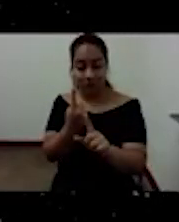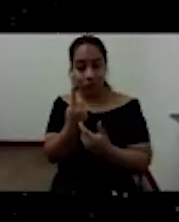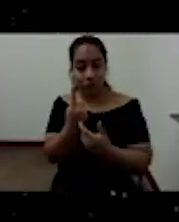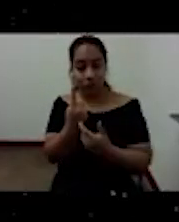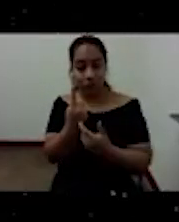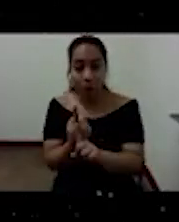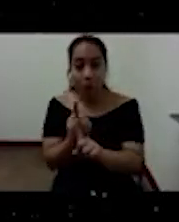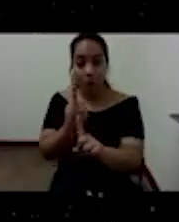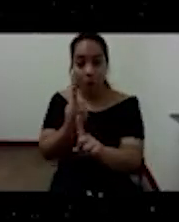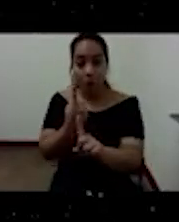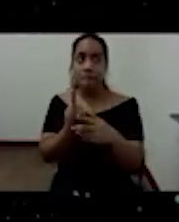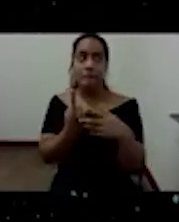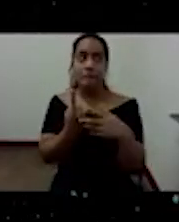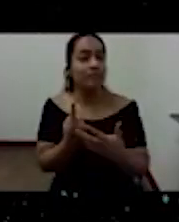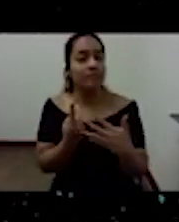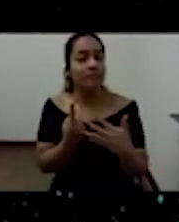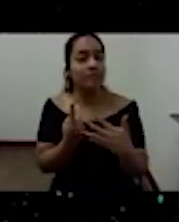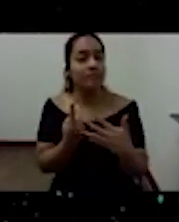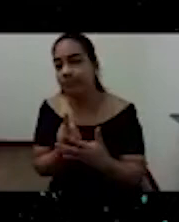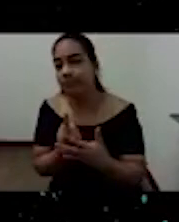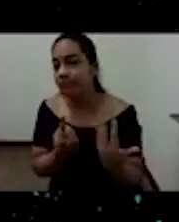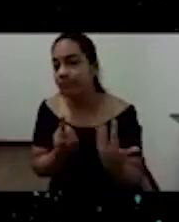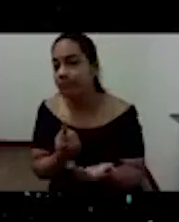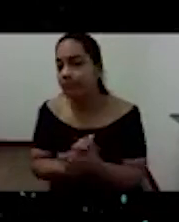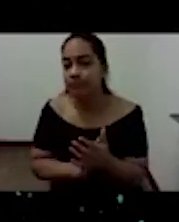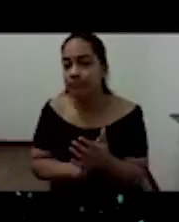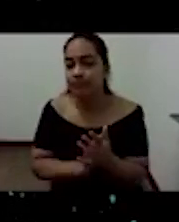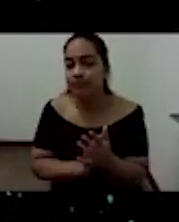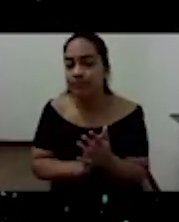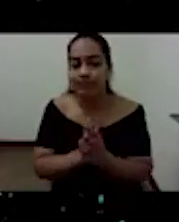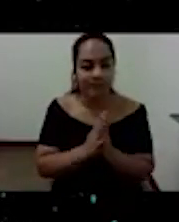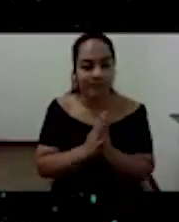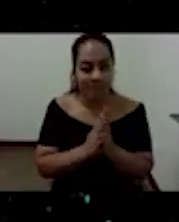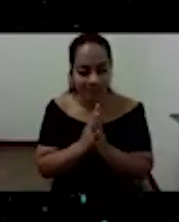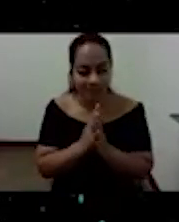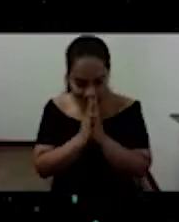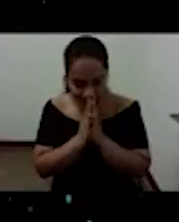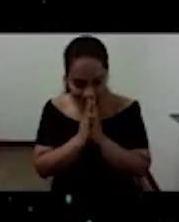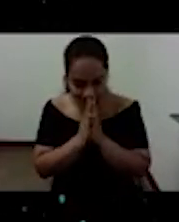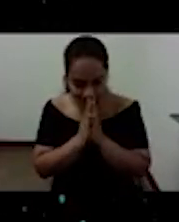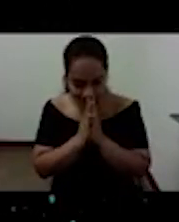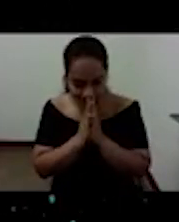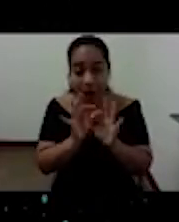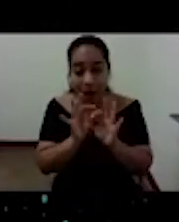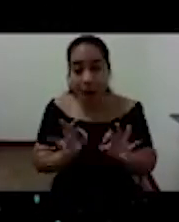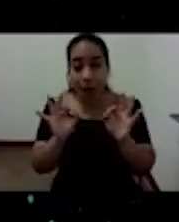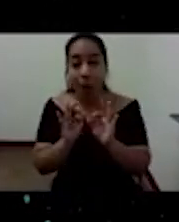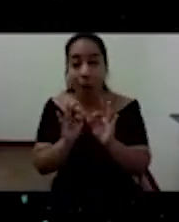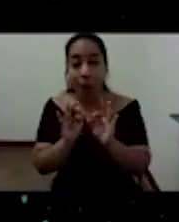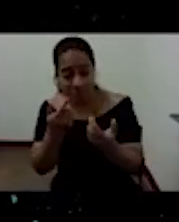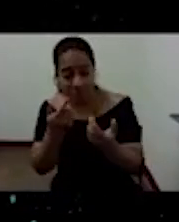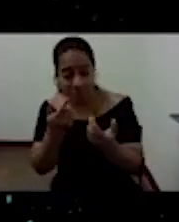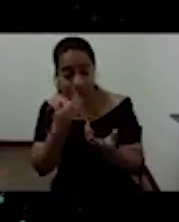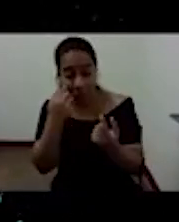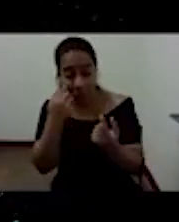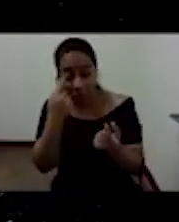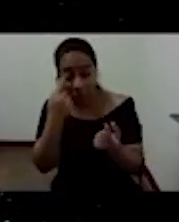olvidamos, si